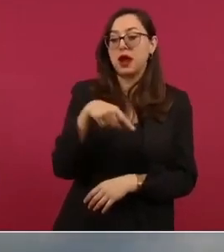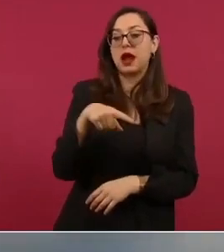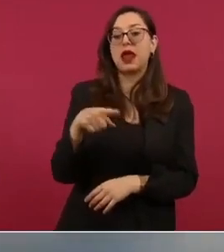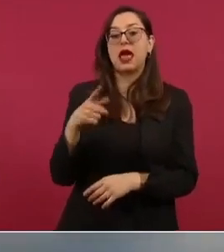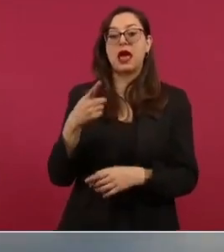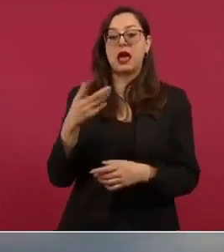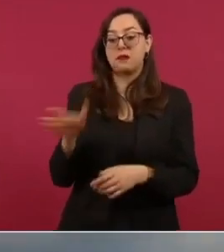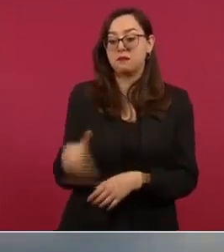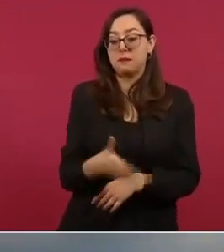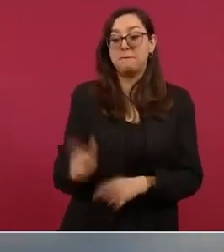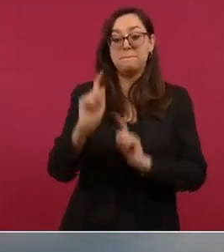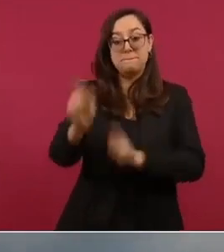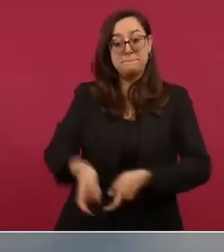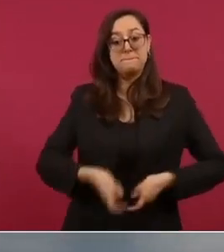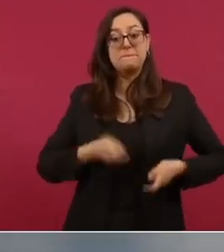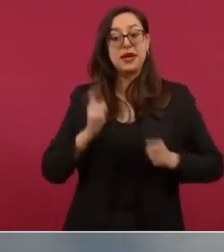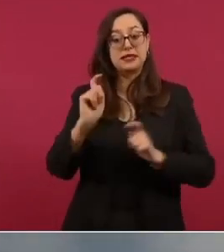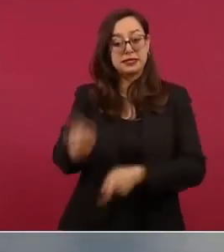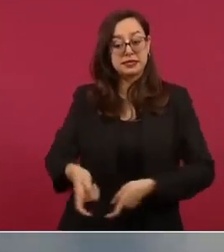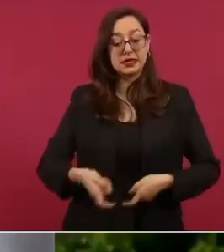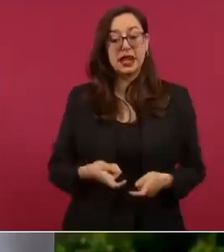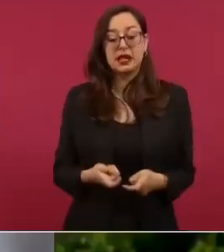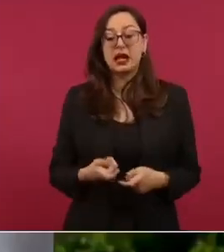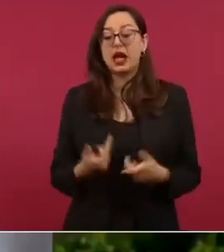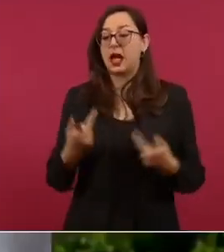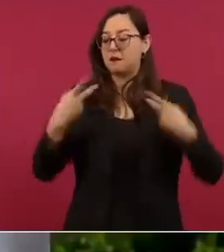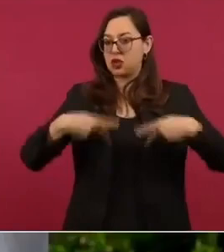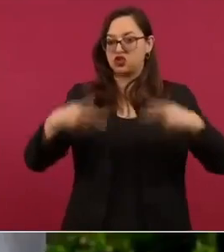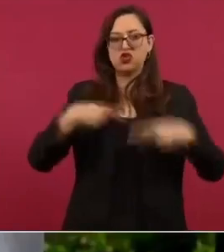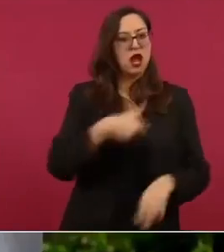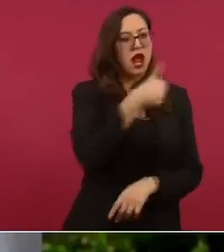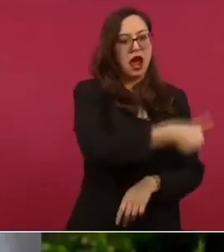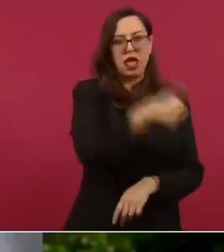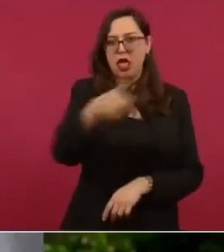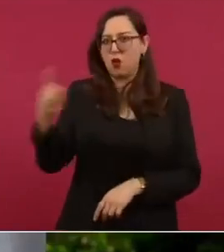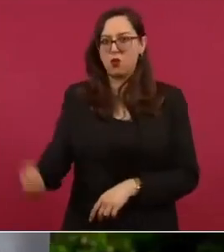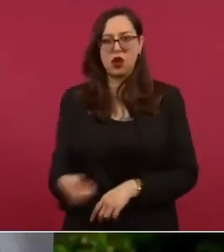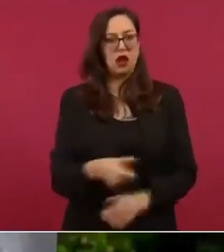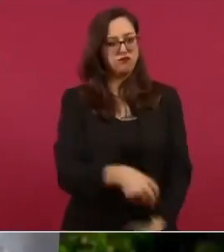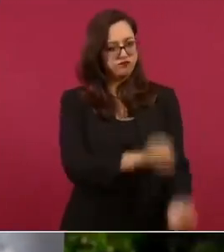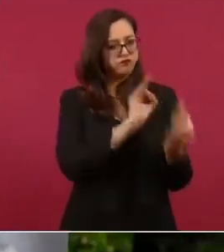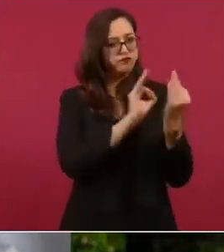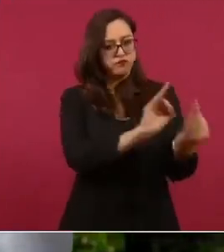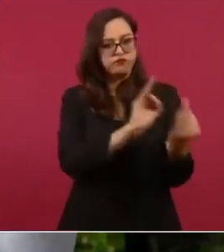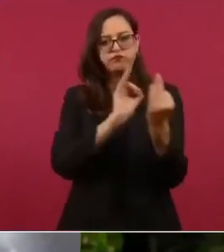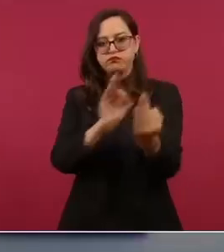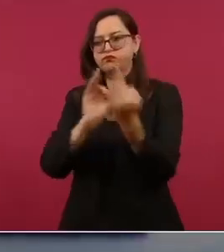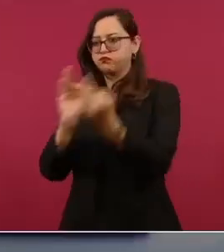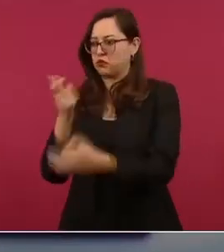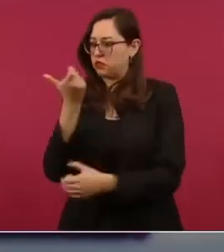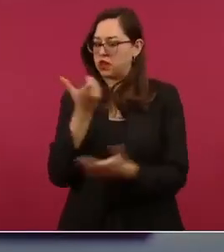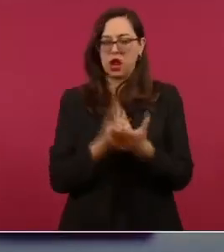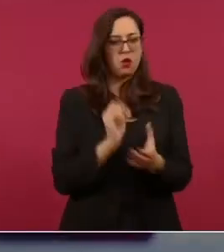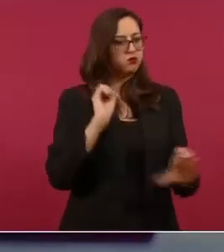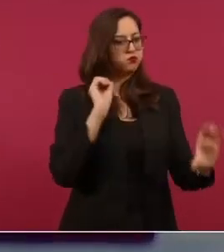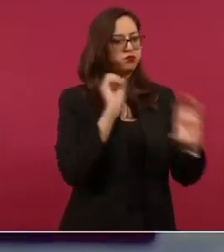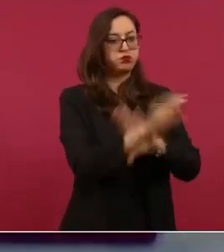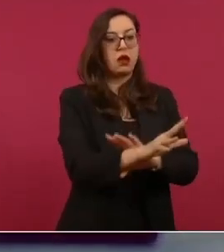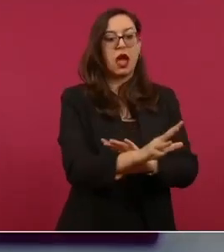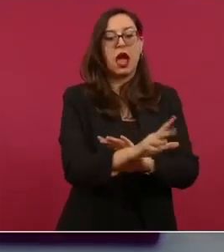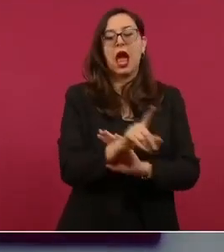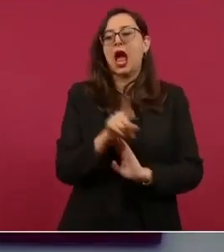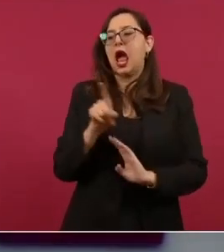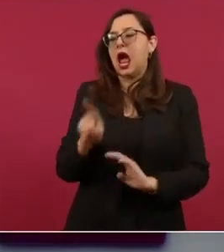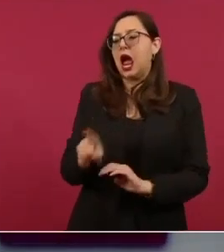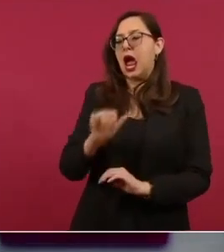pescadores todo de manera directa ya no hay intermediarios nada de que